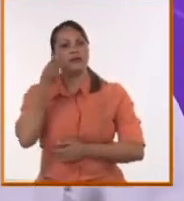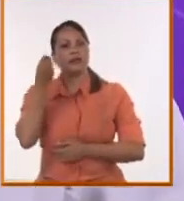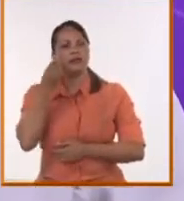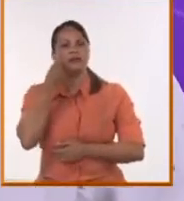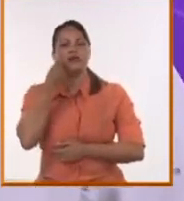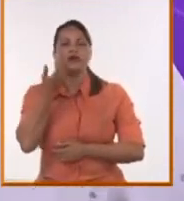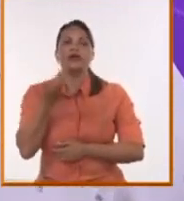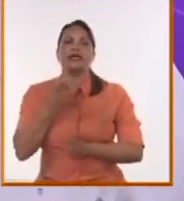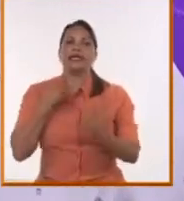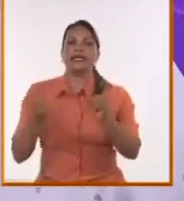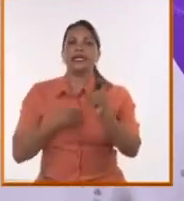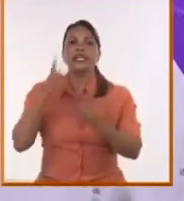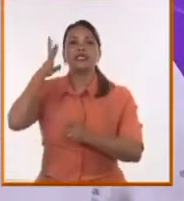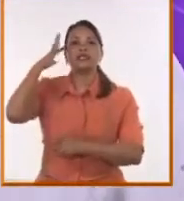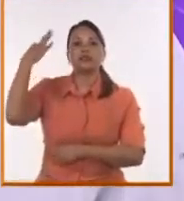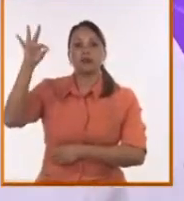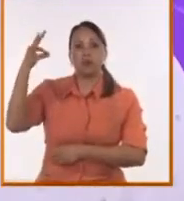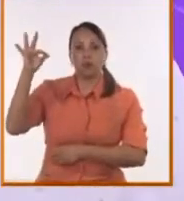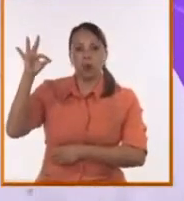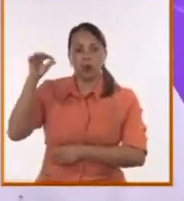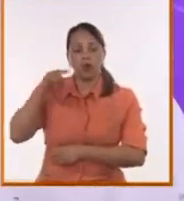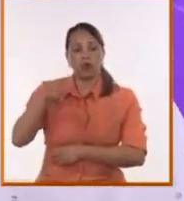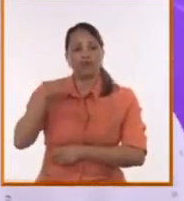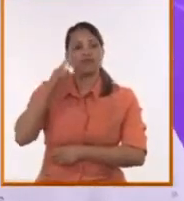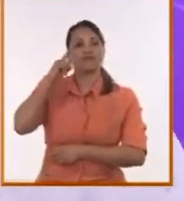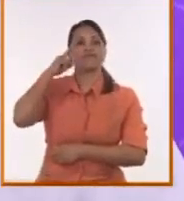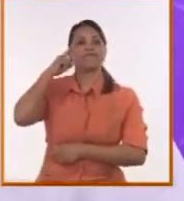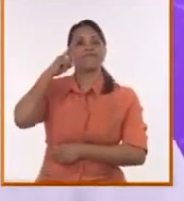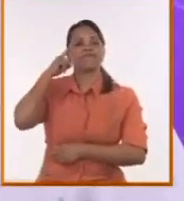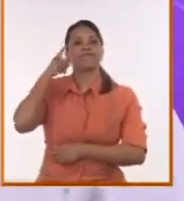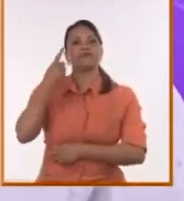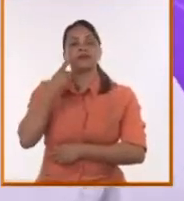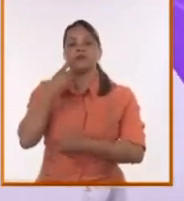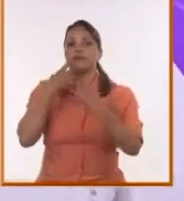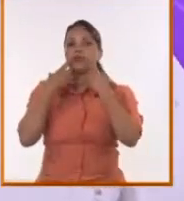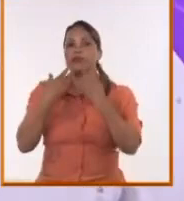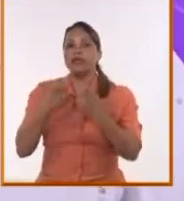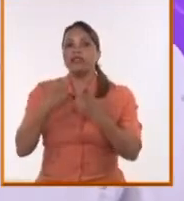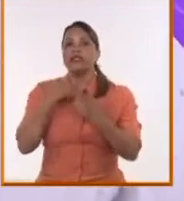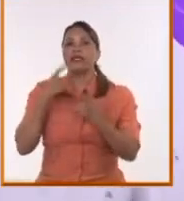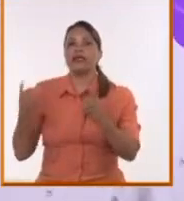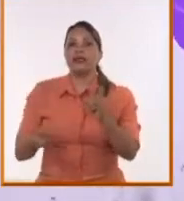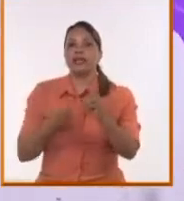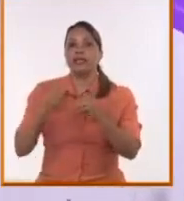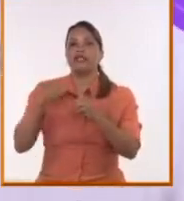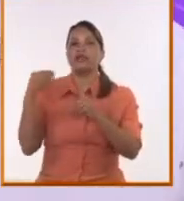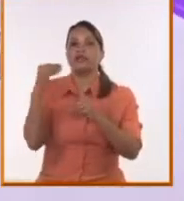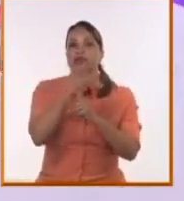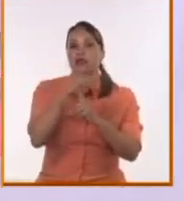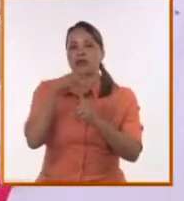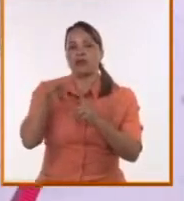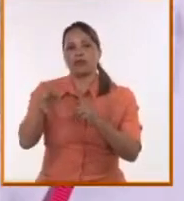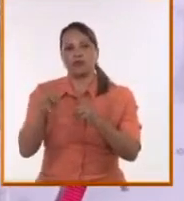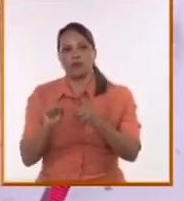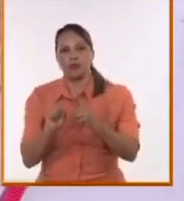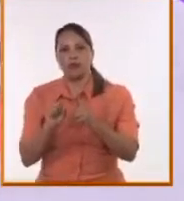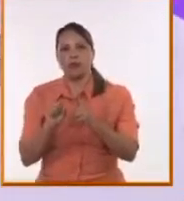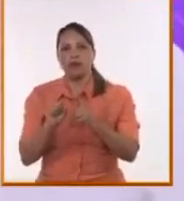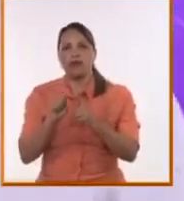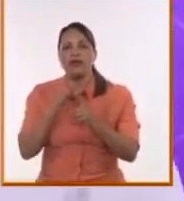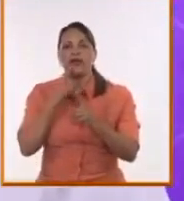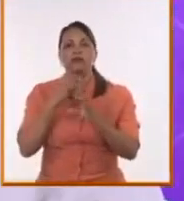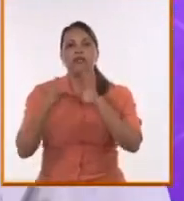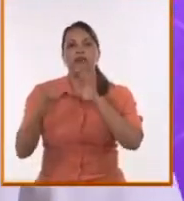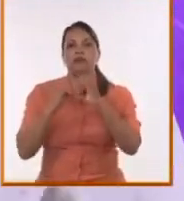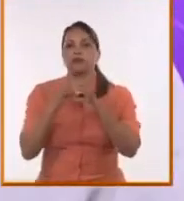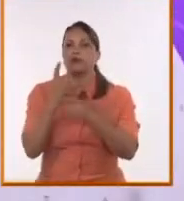guerras psicológicas, que estamos pensando el poder que tiene hoy la inteligencia artificial para construir, primero, nueva teoría de la comunicación,